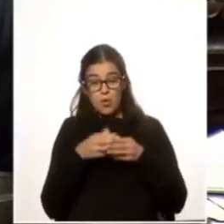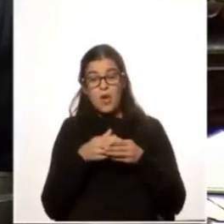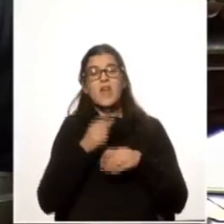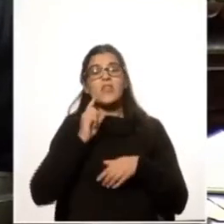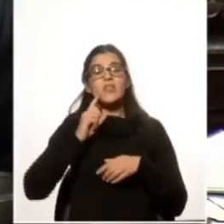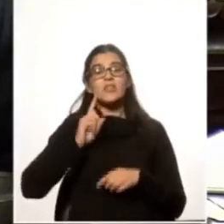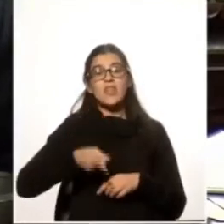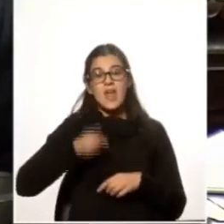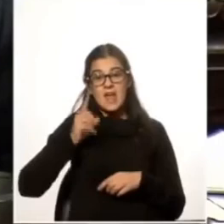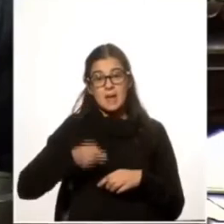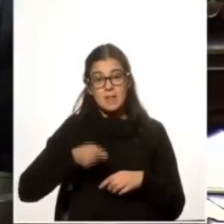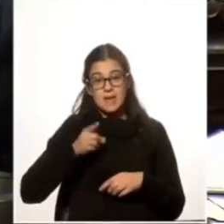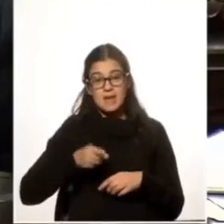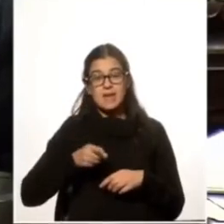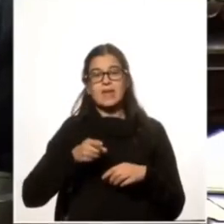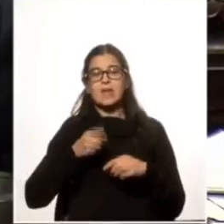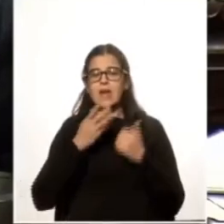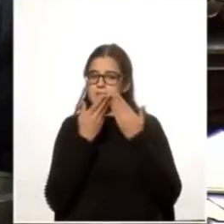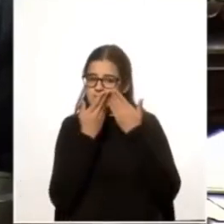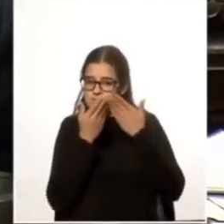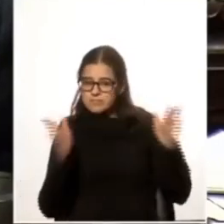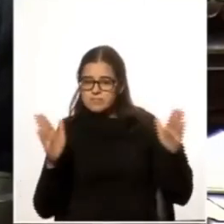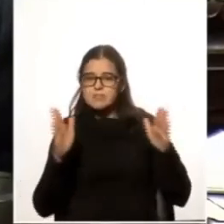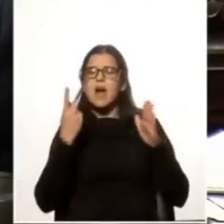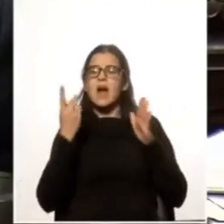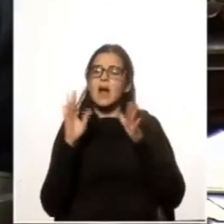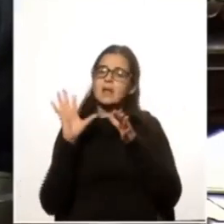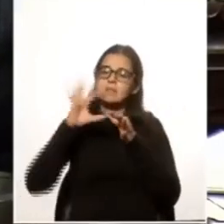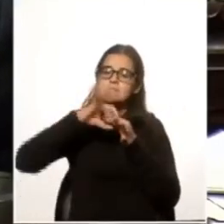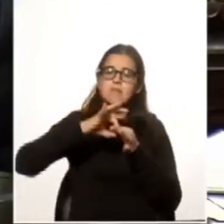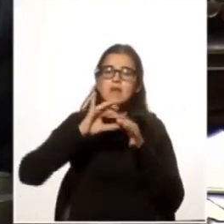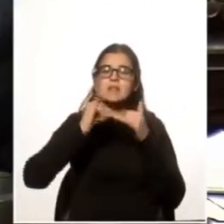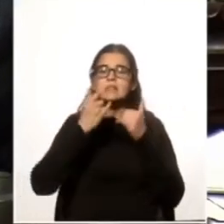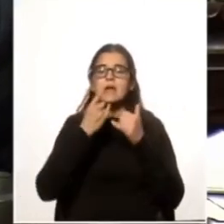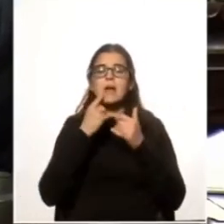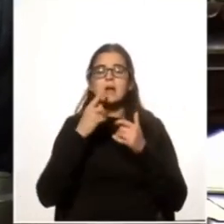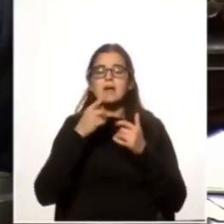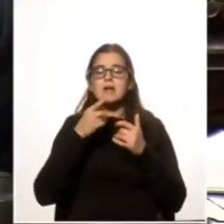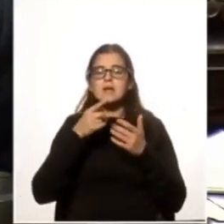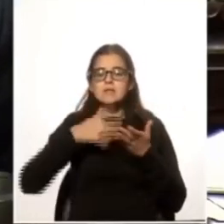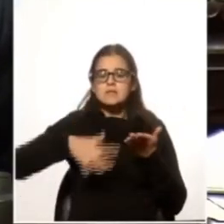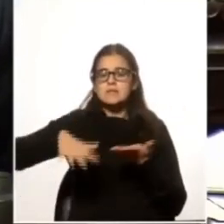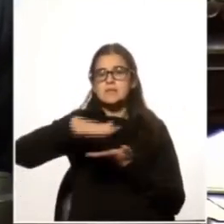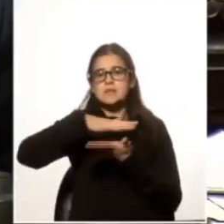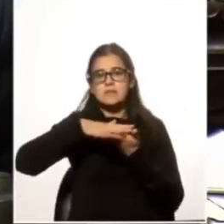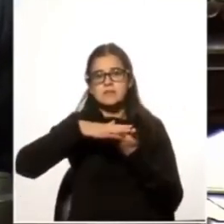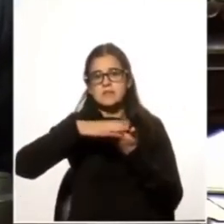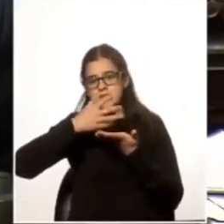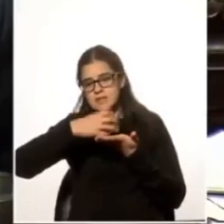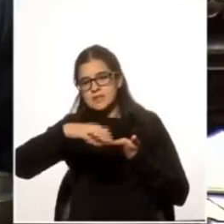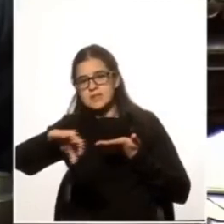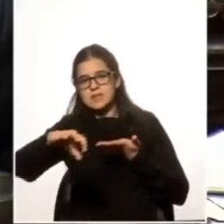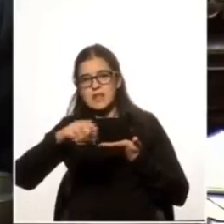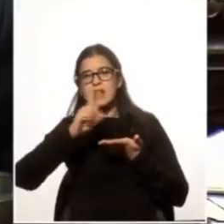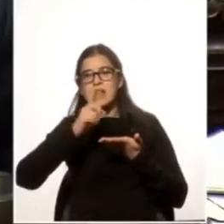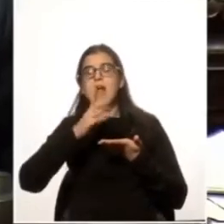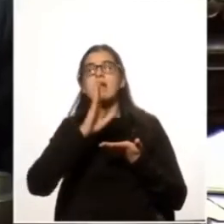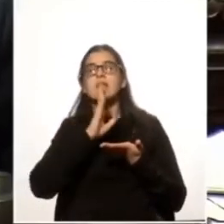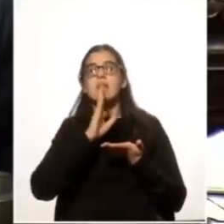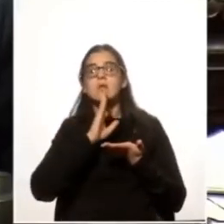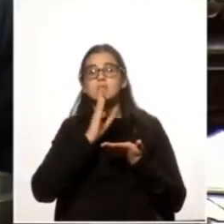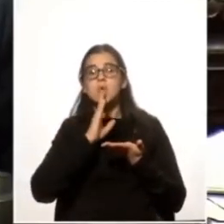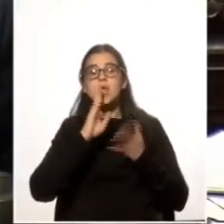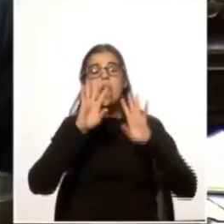debería abrir las puertas a la Alianza del Pacífico, a Estados